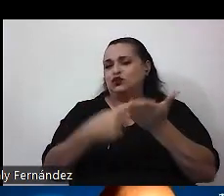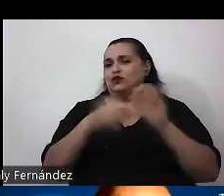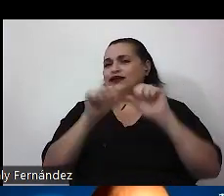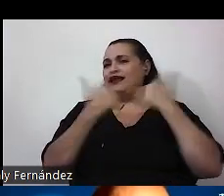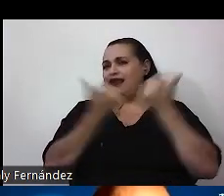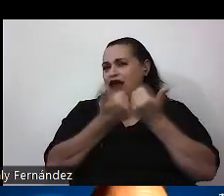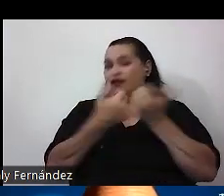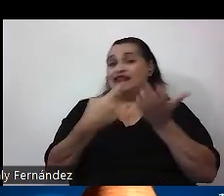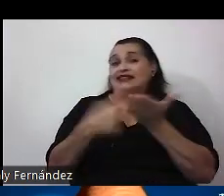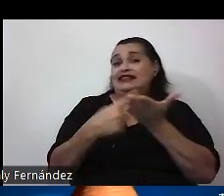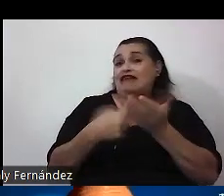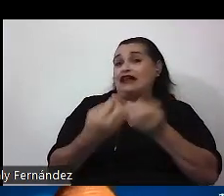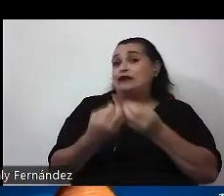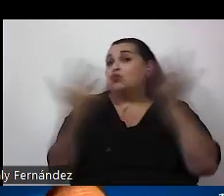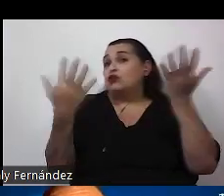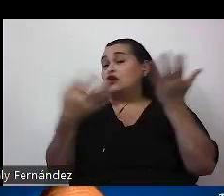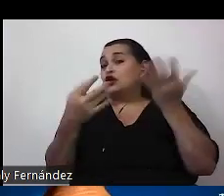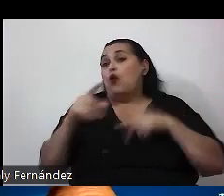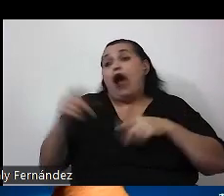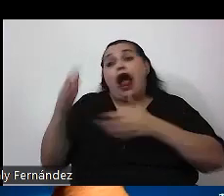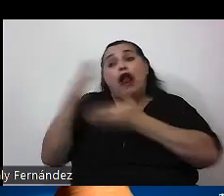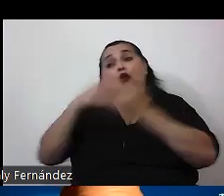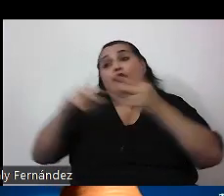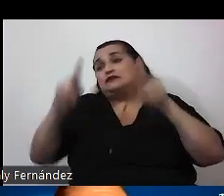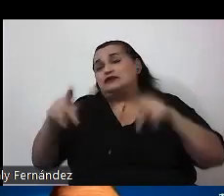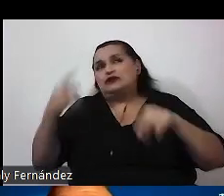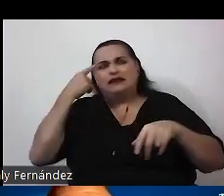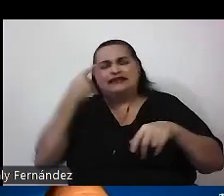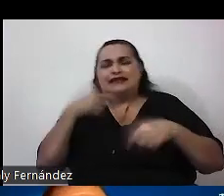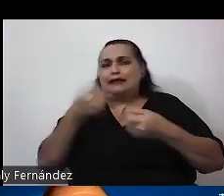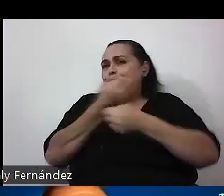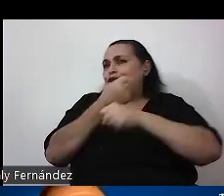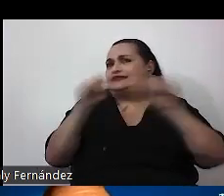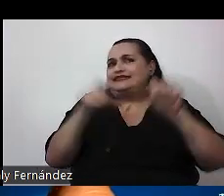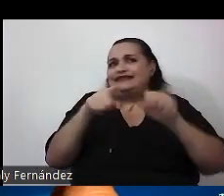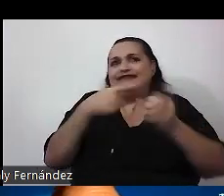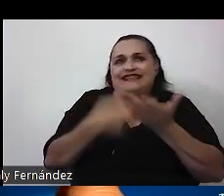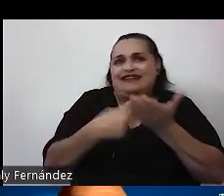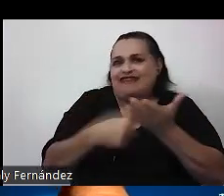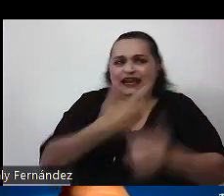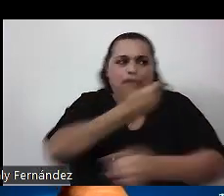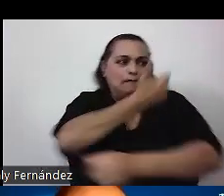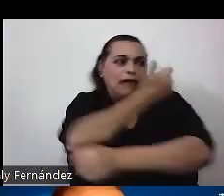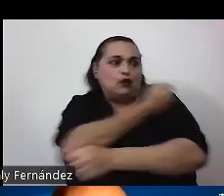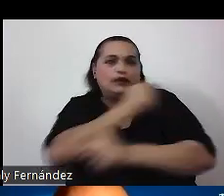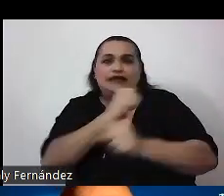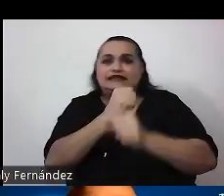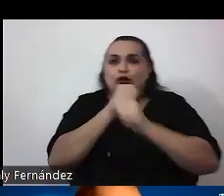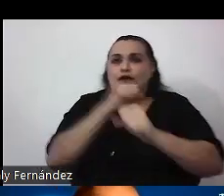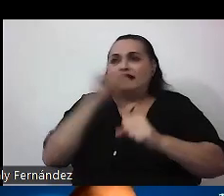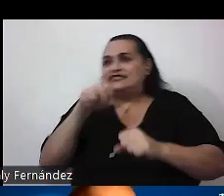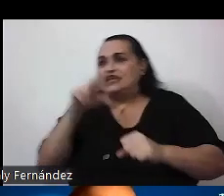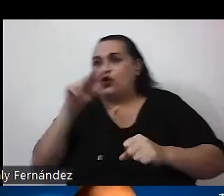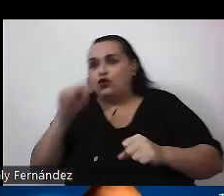un debate público, aunque a algunos nos parezca increíble que lo haya, acerca de si las vacunas son seguras o no, eso debe ser